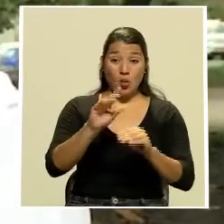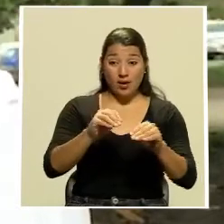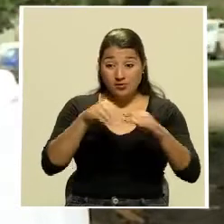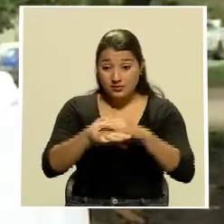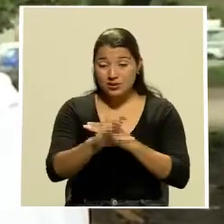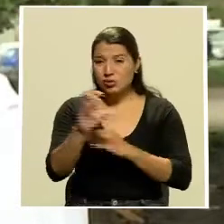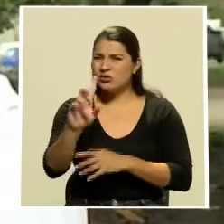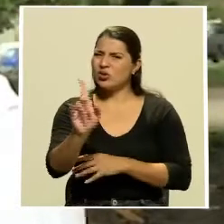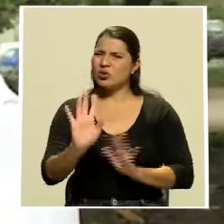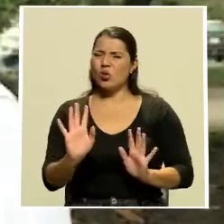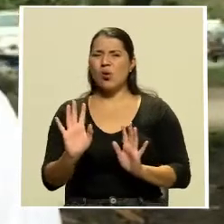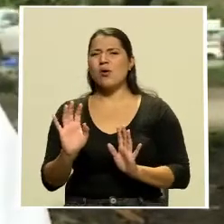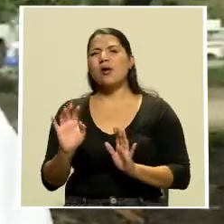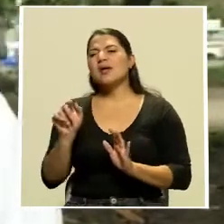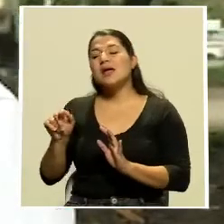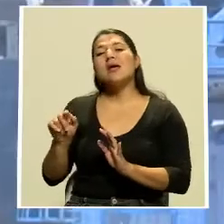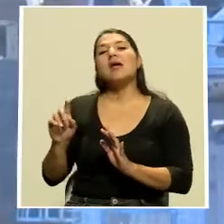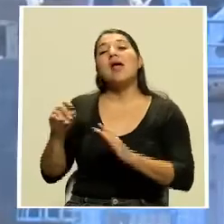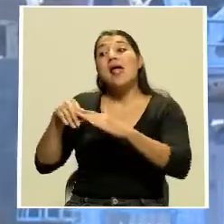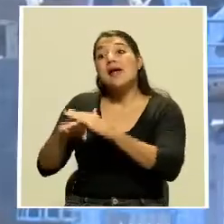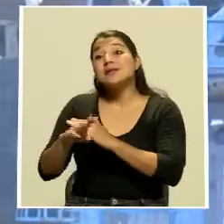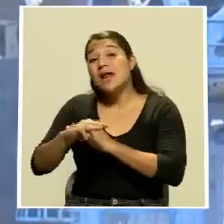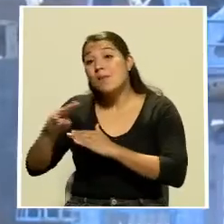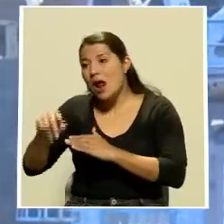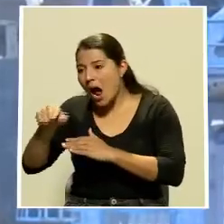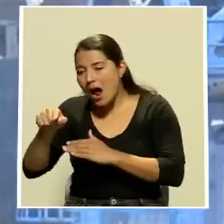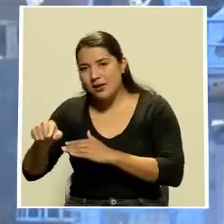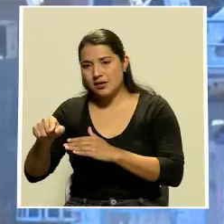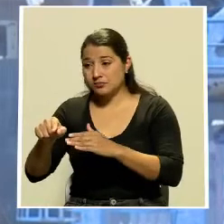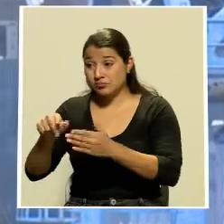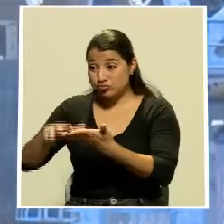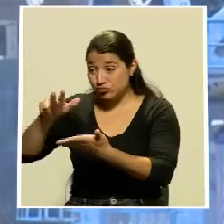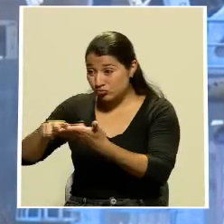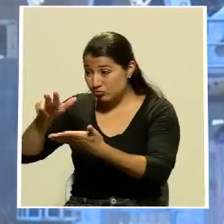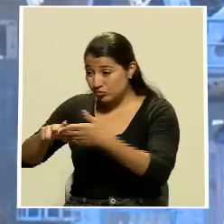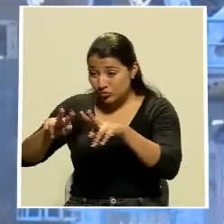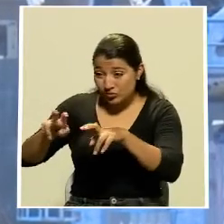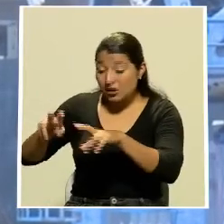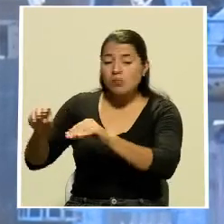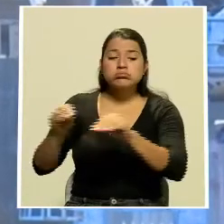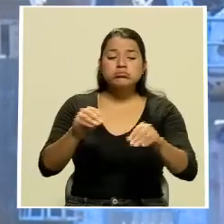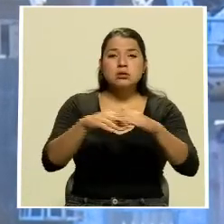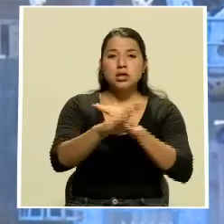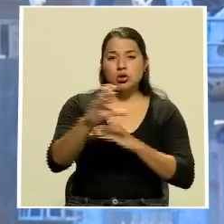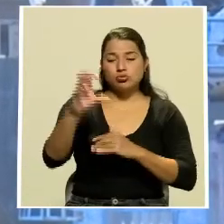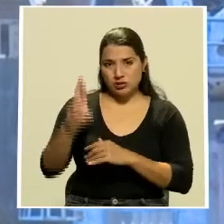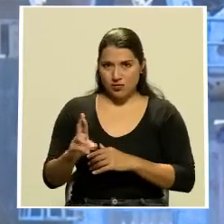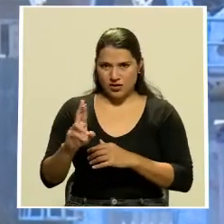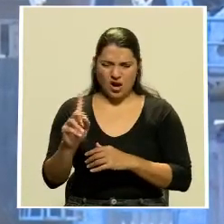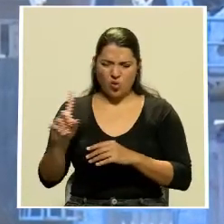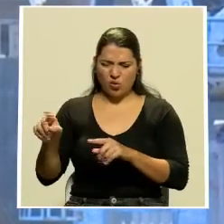revisen y pagan los impuestos por donde ingresan. El terremoto de Limón en 1991 fue el portillo para que el control